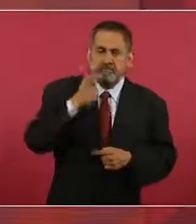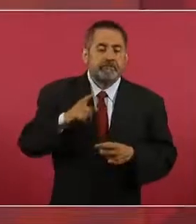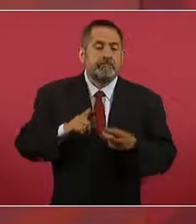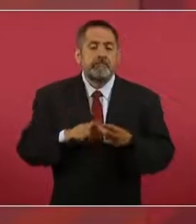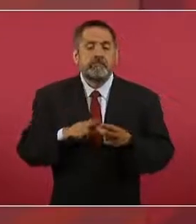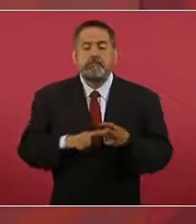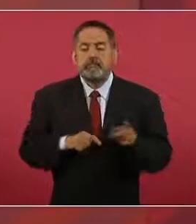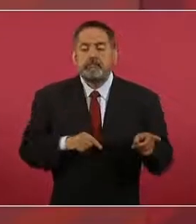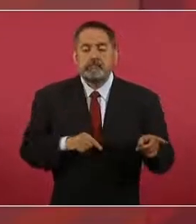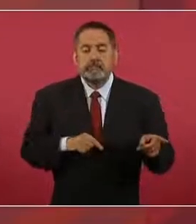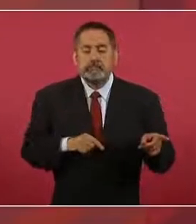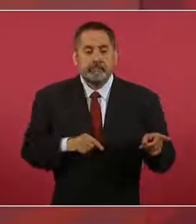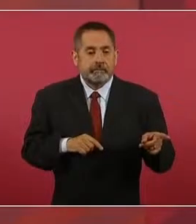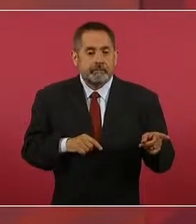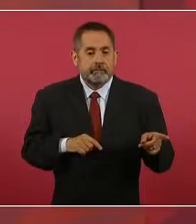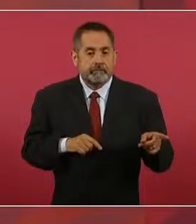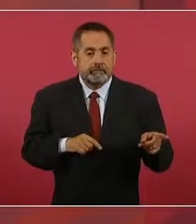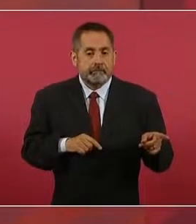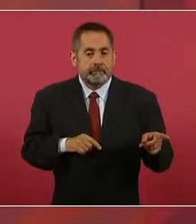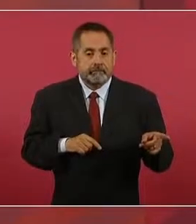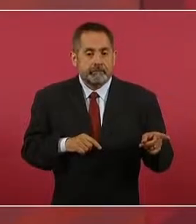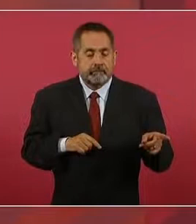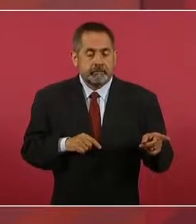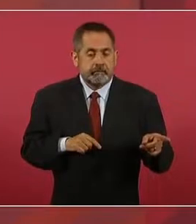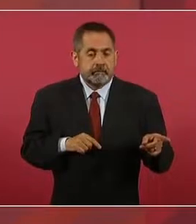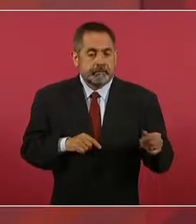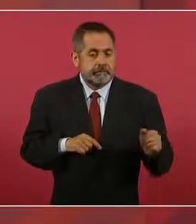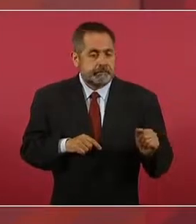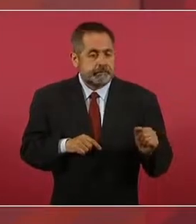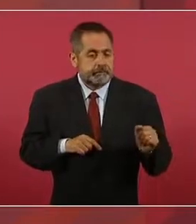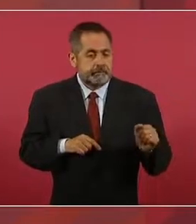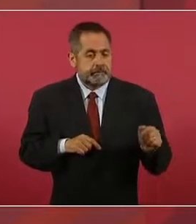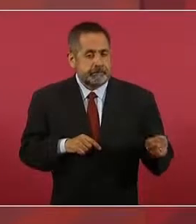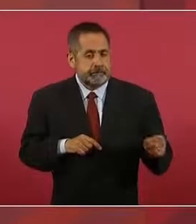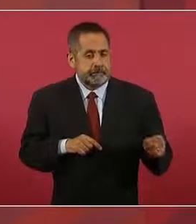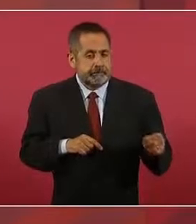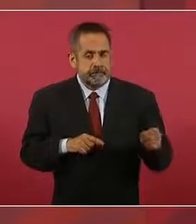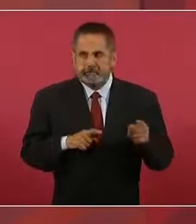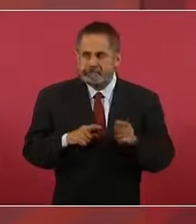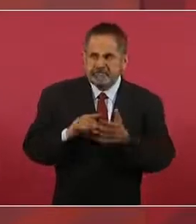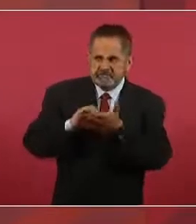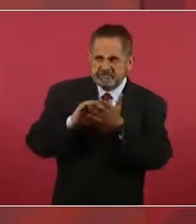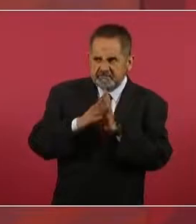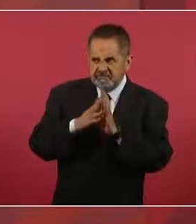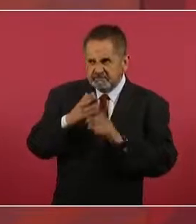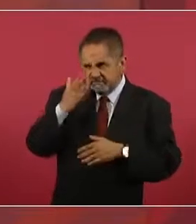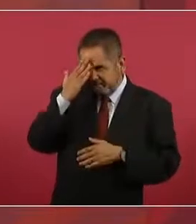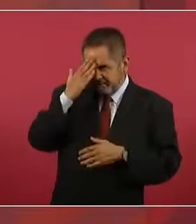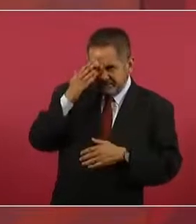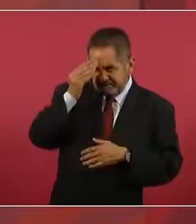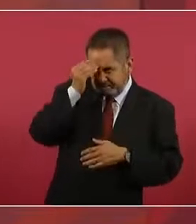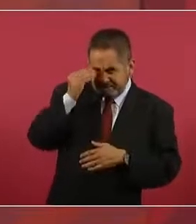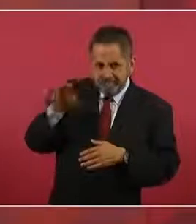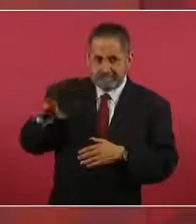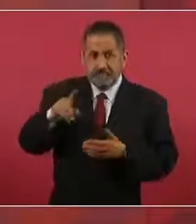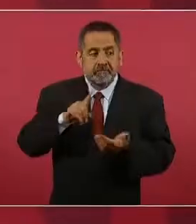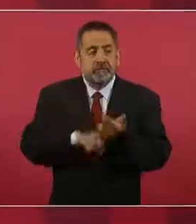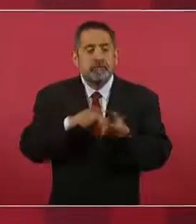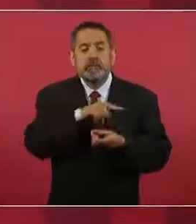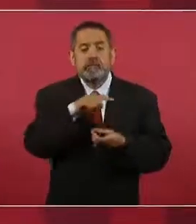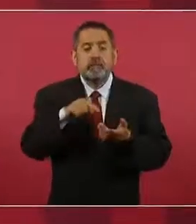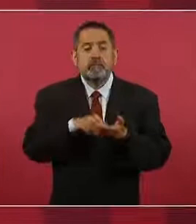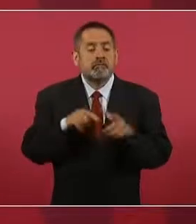boicot en el aeropuerto